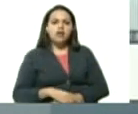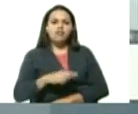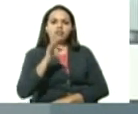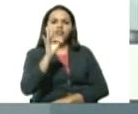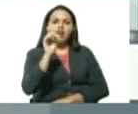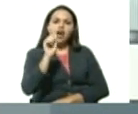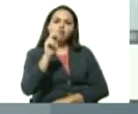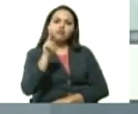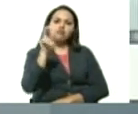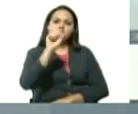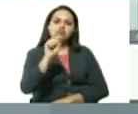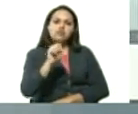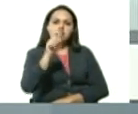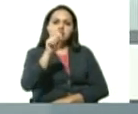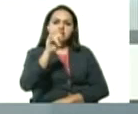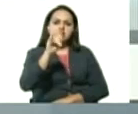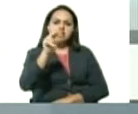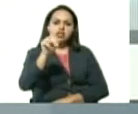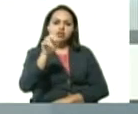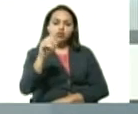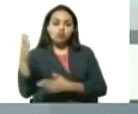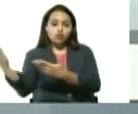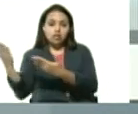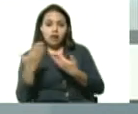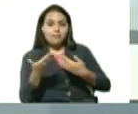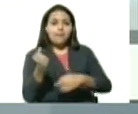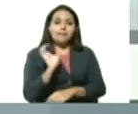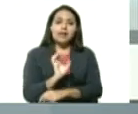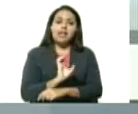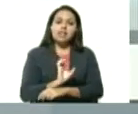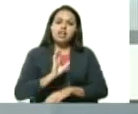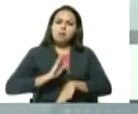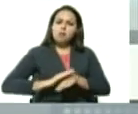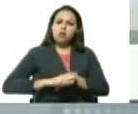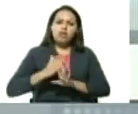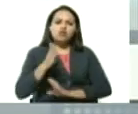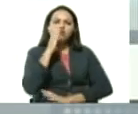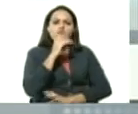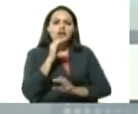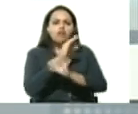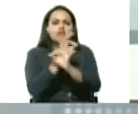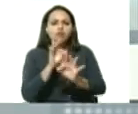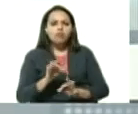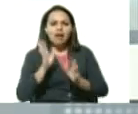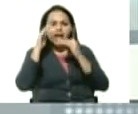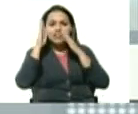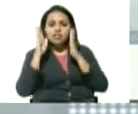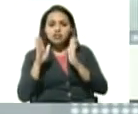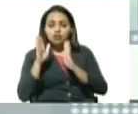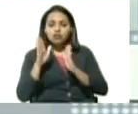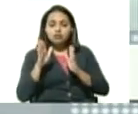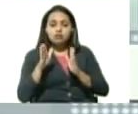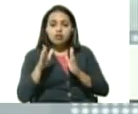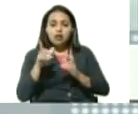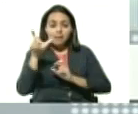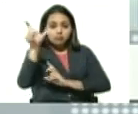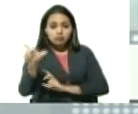los trajimos de emergencia de Boavista porque no había forma de atenderlo y le dio coronavirus